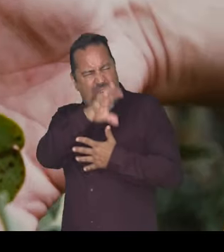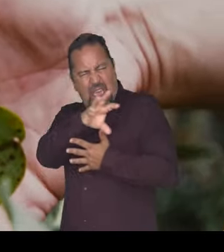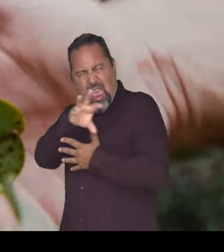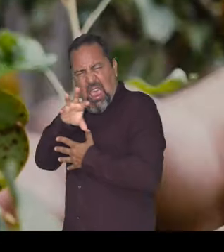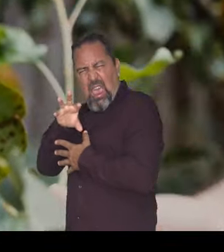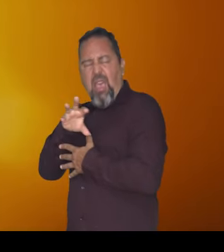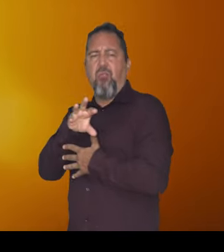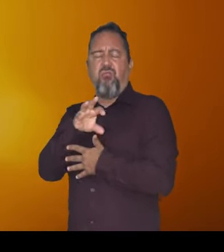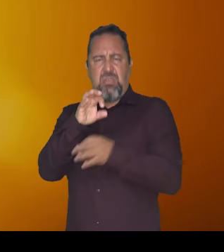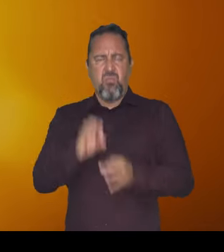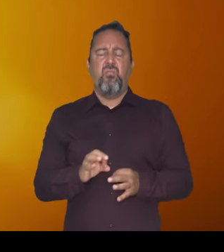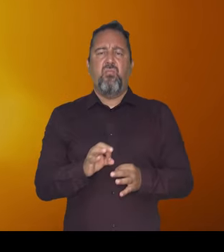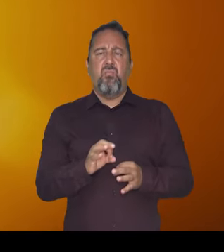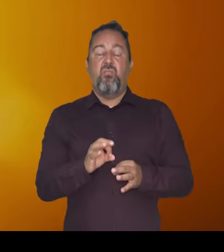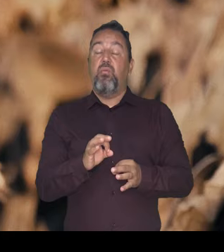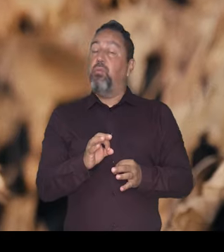Que hará calor.